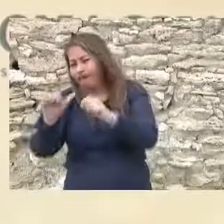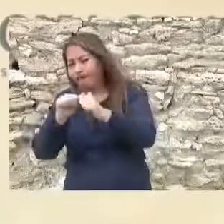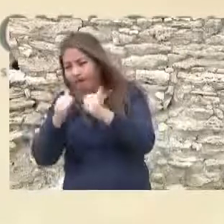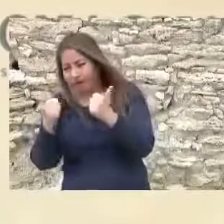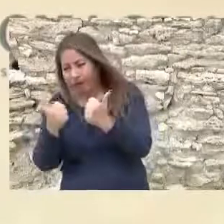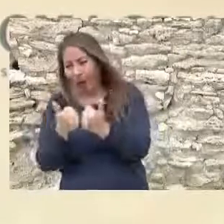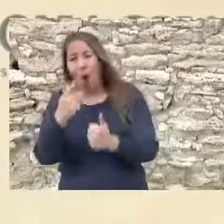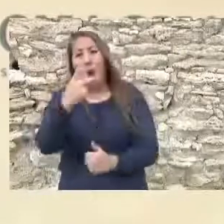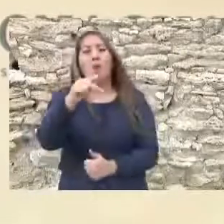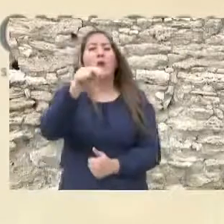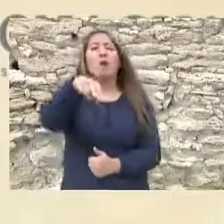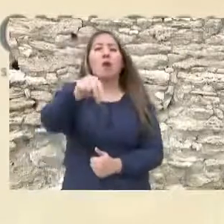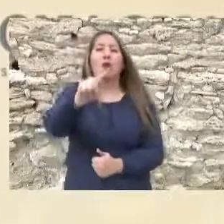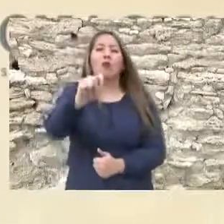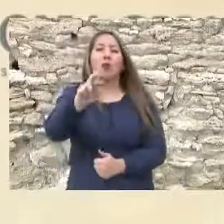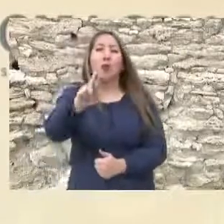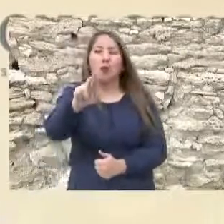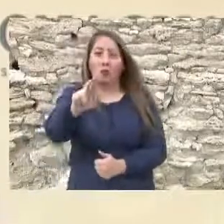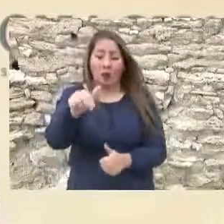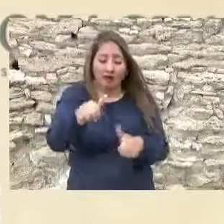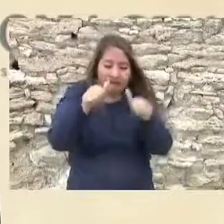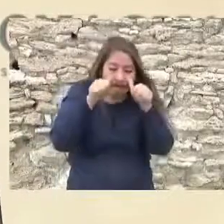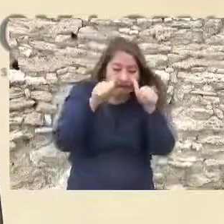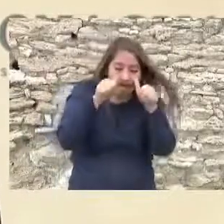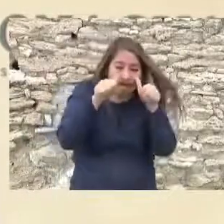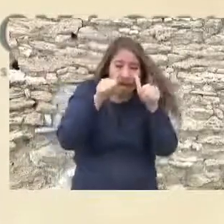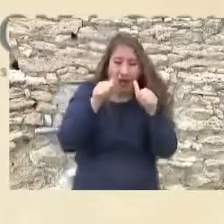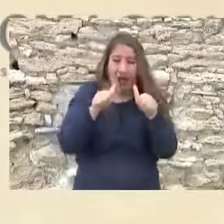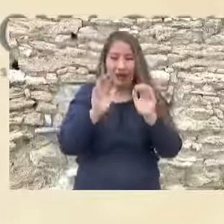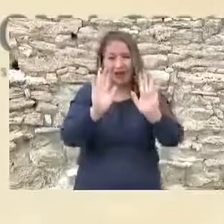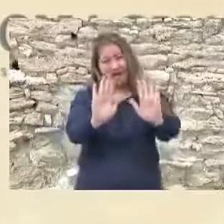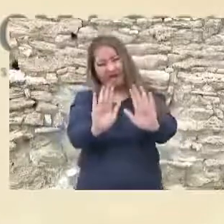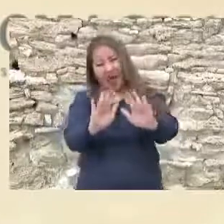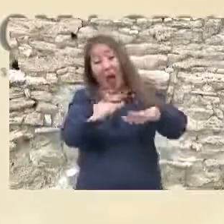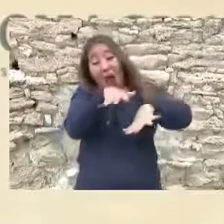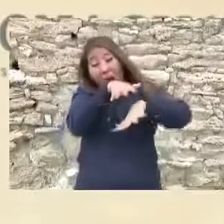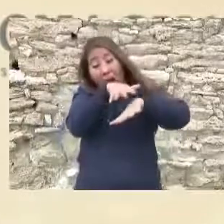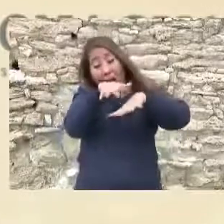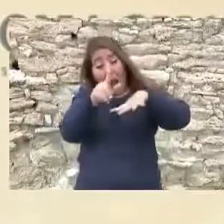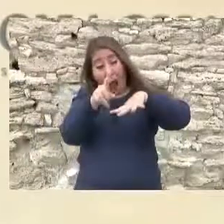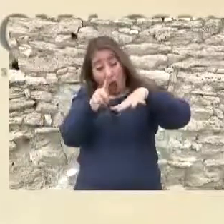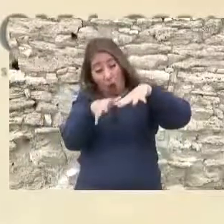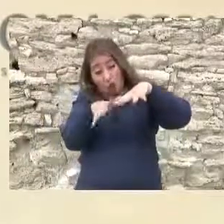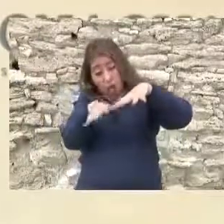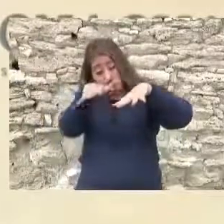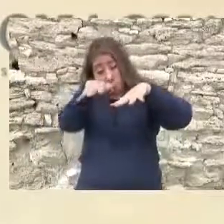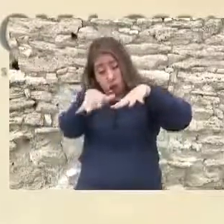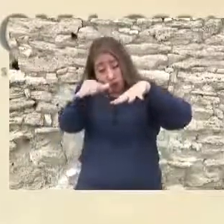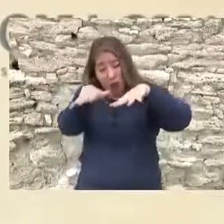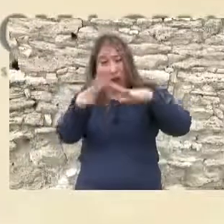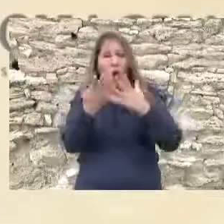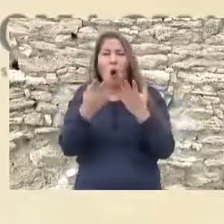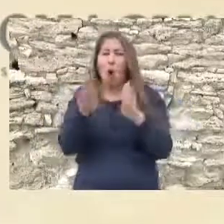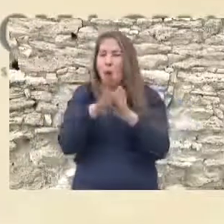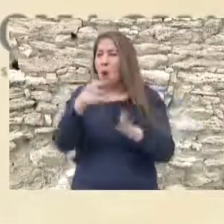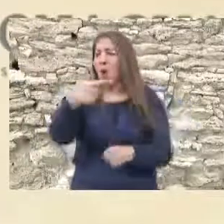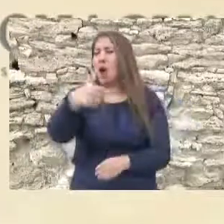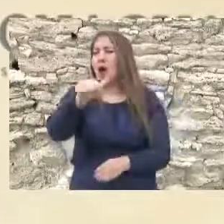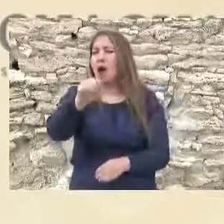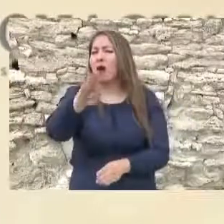como Pronatura Noreste dedicados a reducir el flujo del canal a través de un sistema de gaviones.